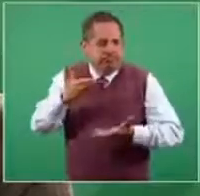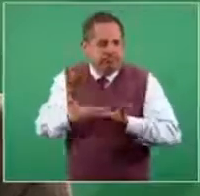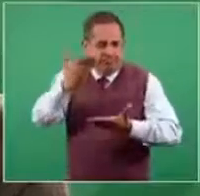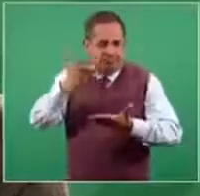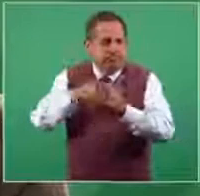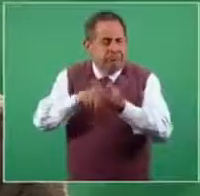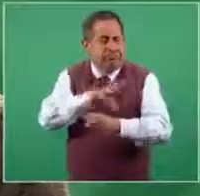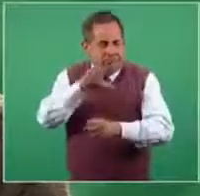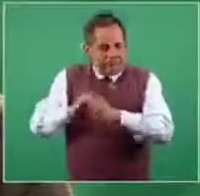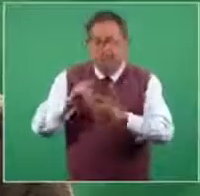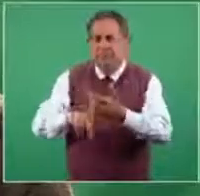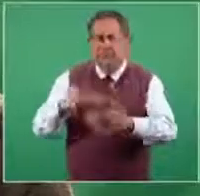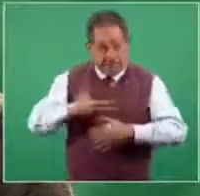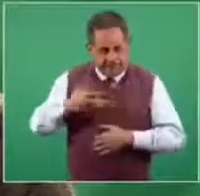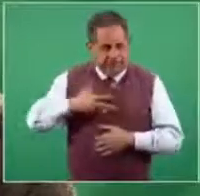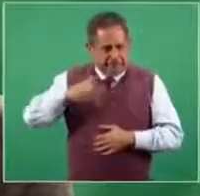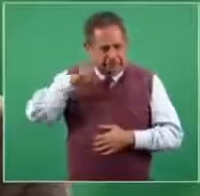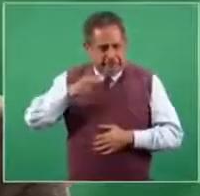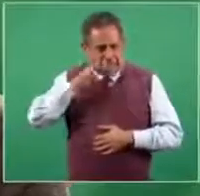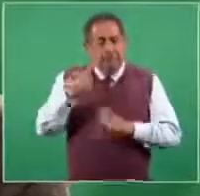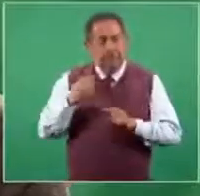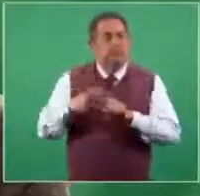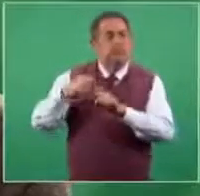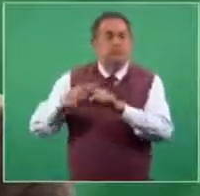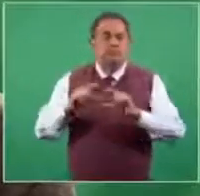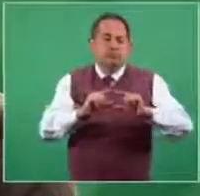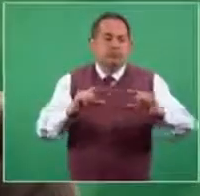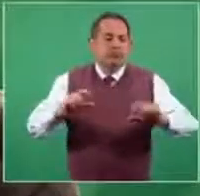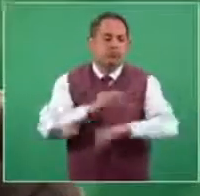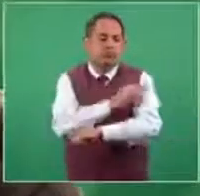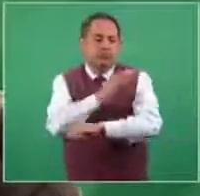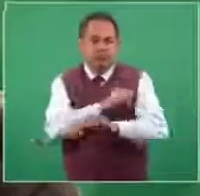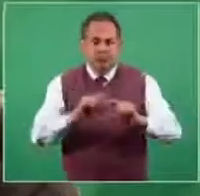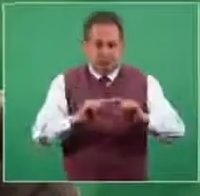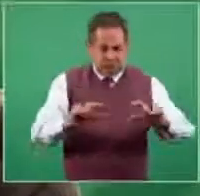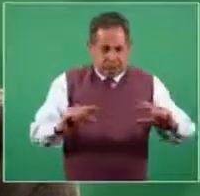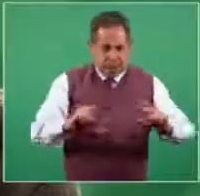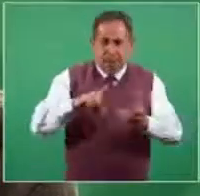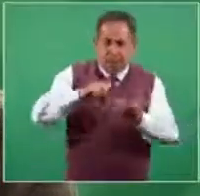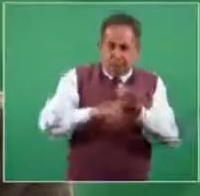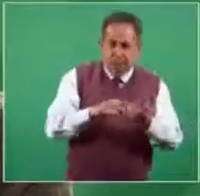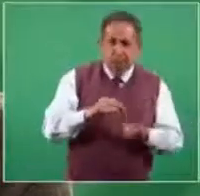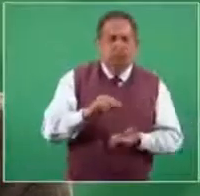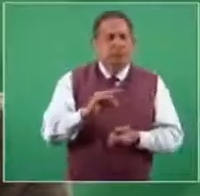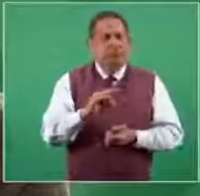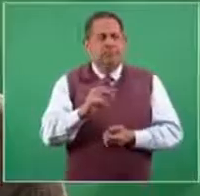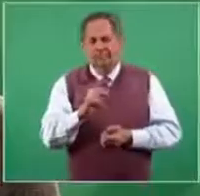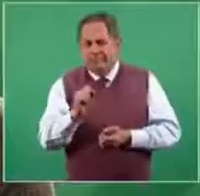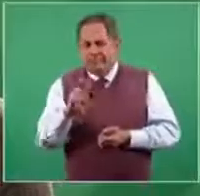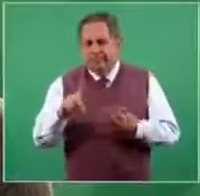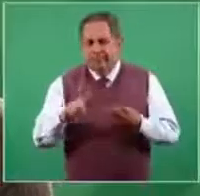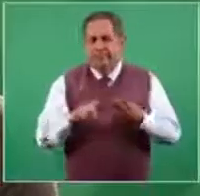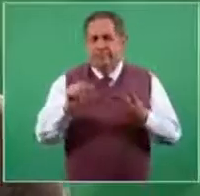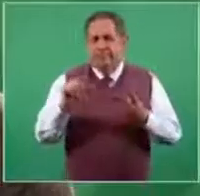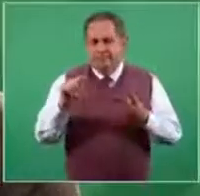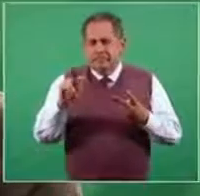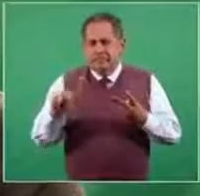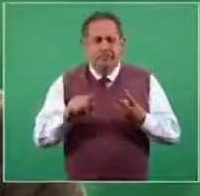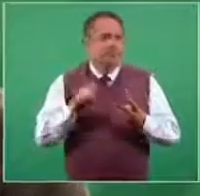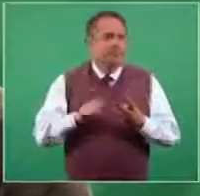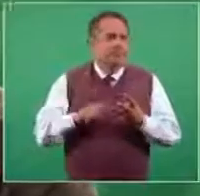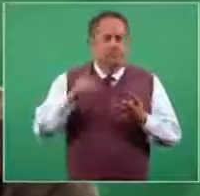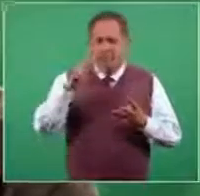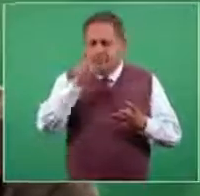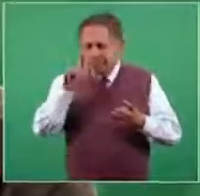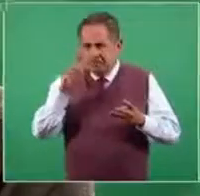actualmente disponible para varias de las vacunas. Ahí se incluye Pfizer, Astra, Sputnik,